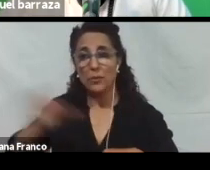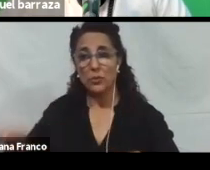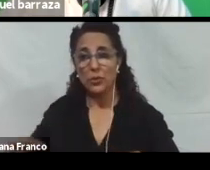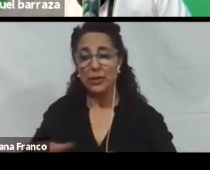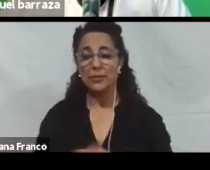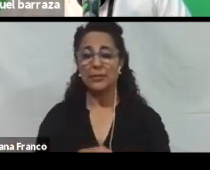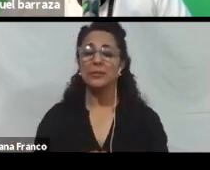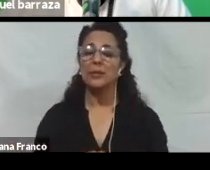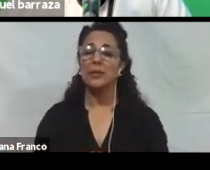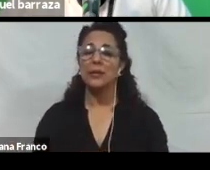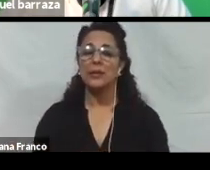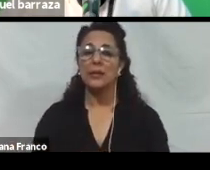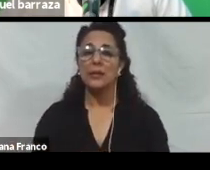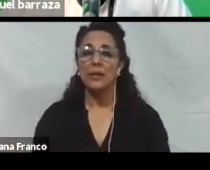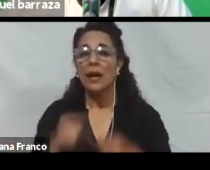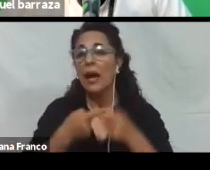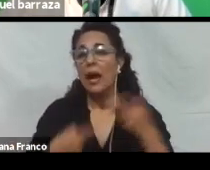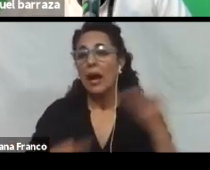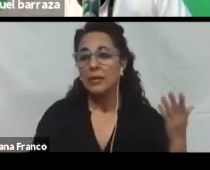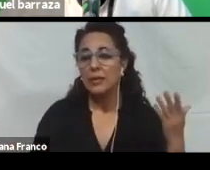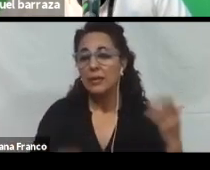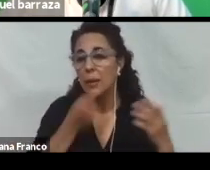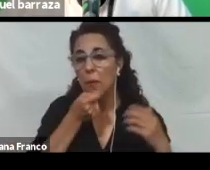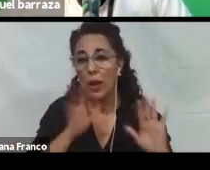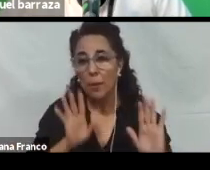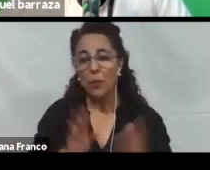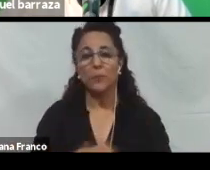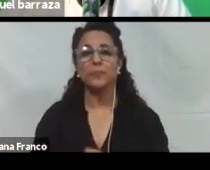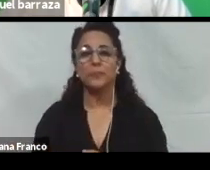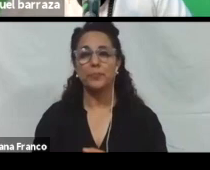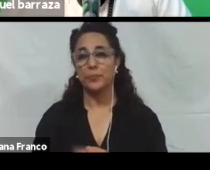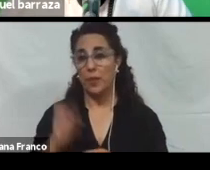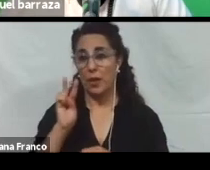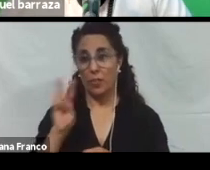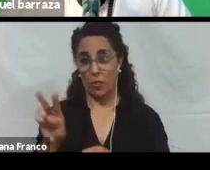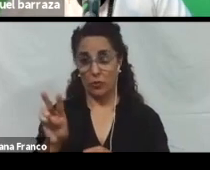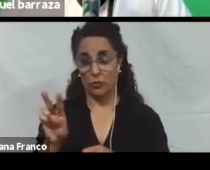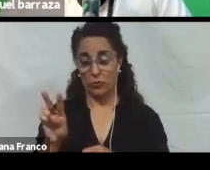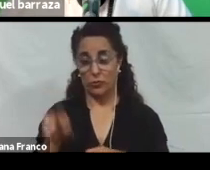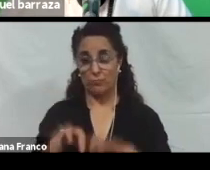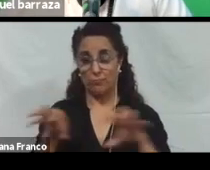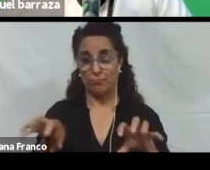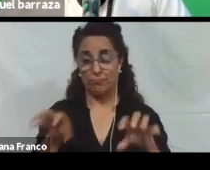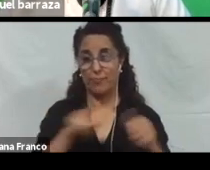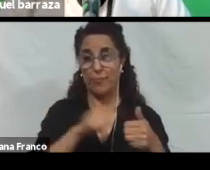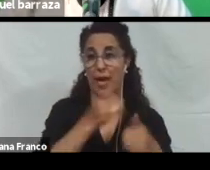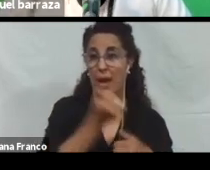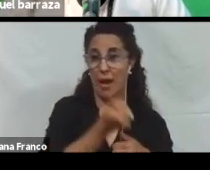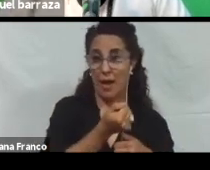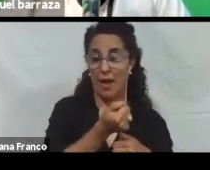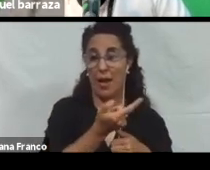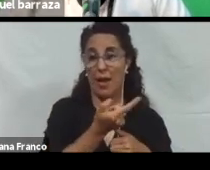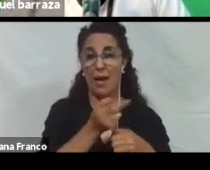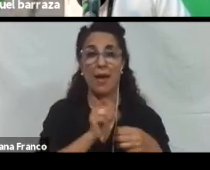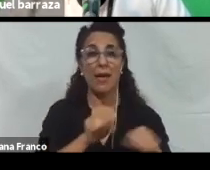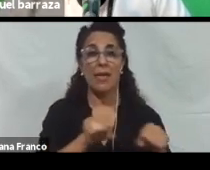Vamos a ver un poco las características. Tienen dos partes principales. La parte A se refiere a la interfaz,